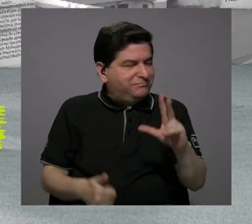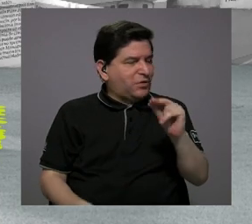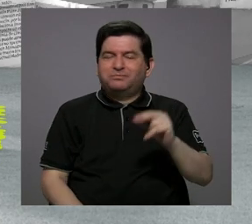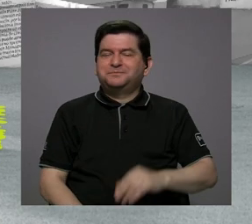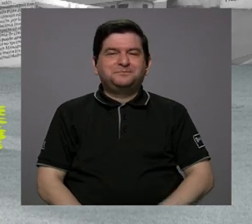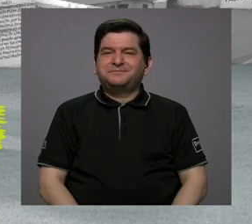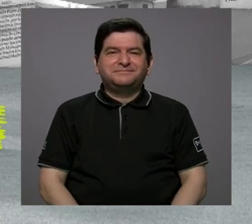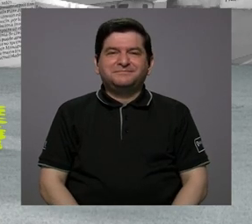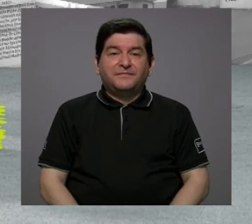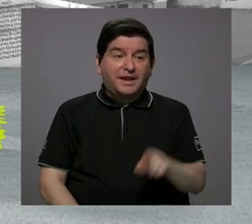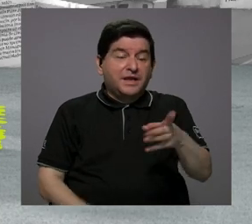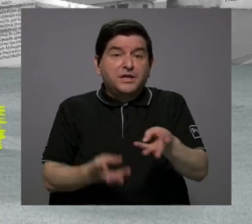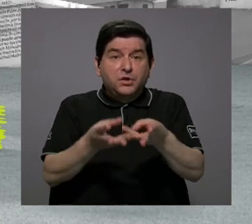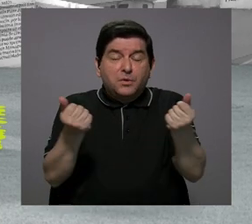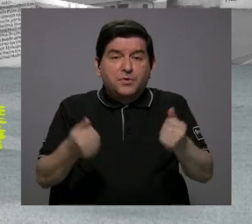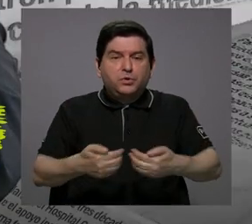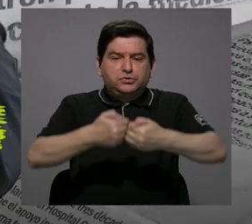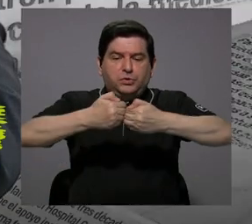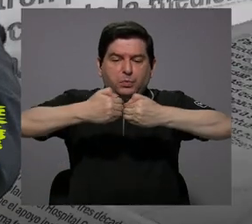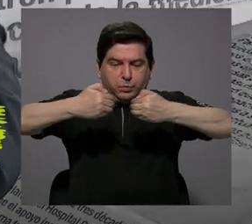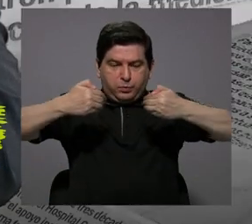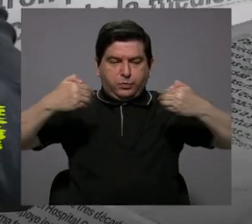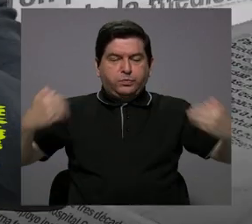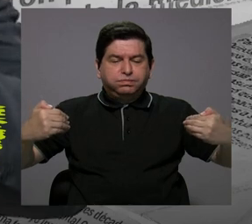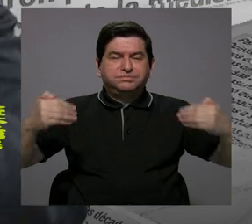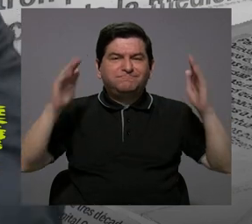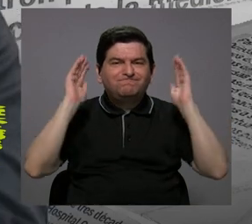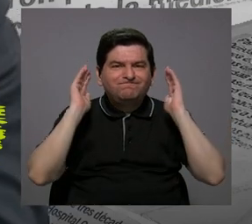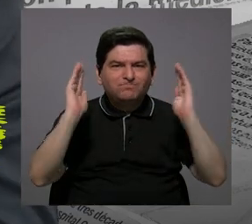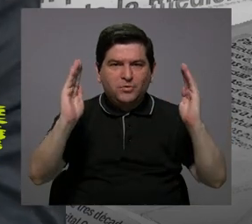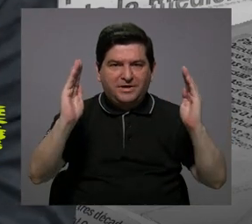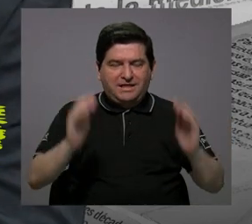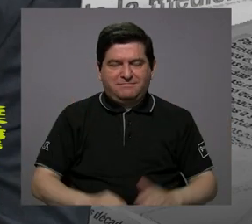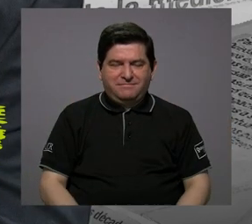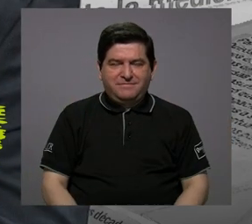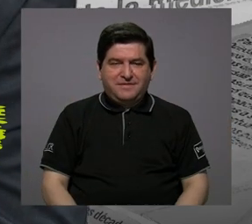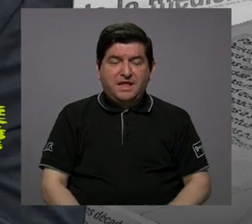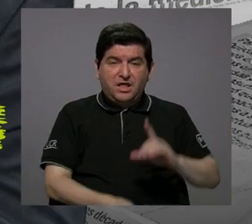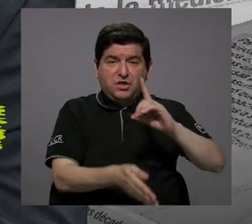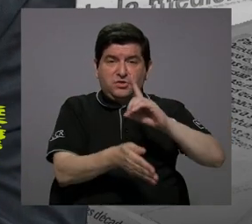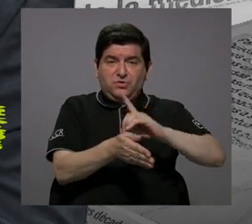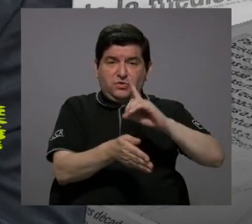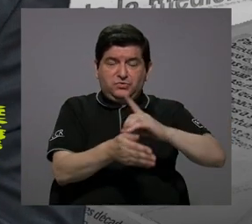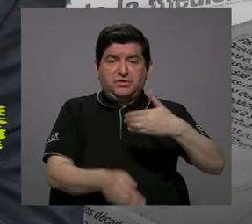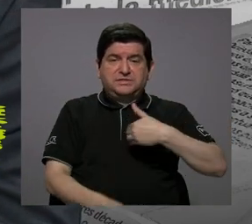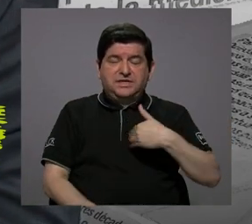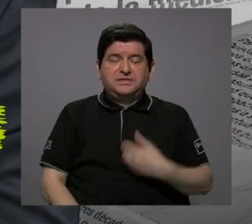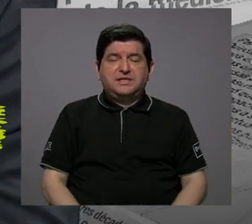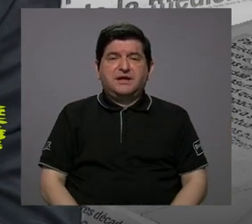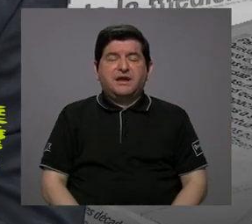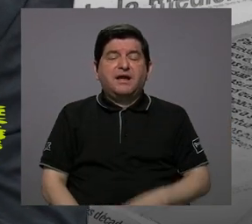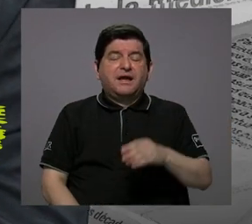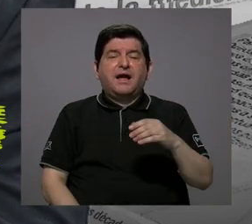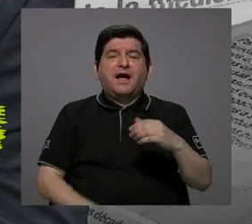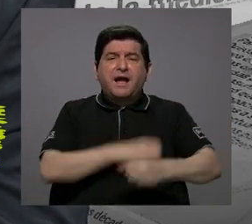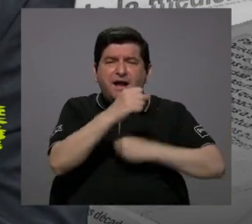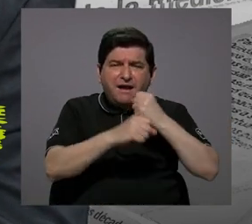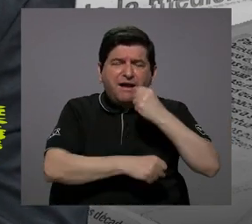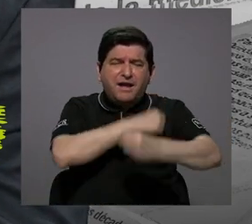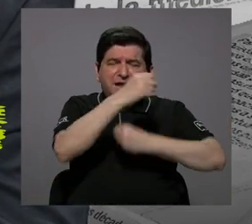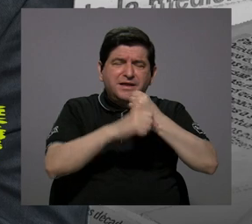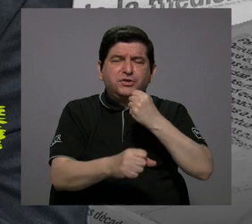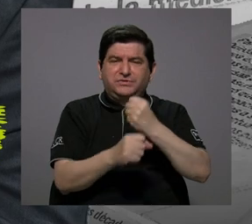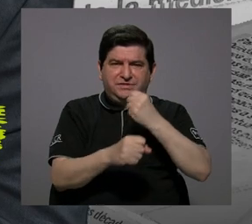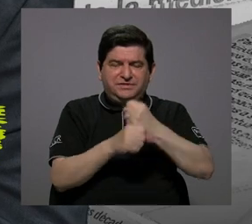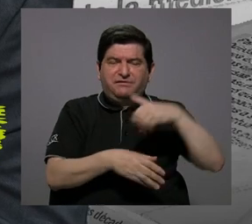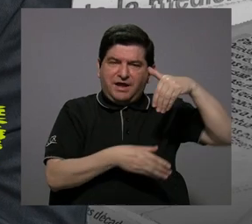Esto definitivamente va a generar una brecha inmensa entre los médicos que tienen mayor antigüedad, que